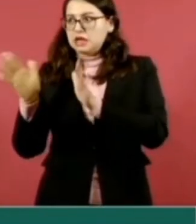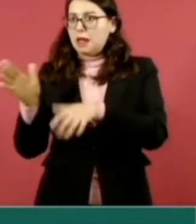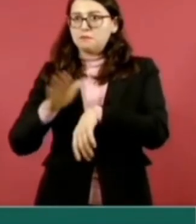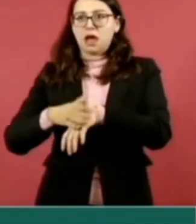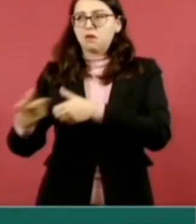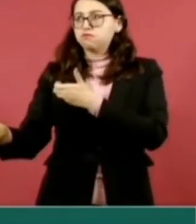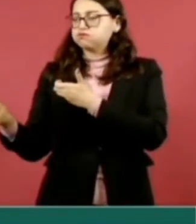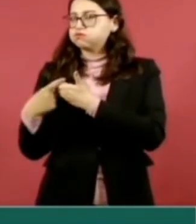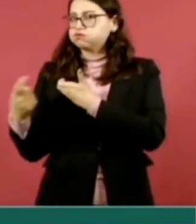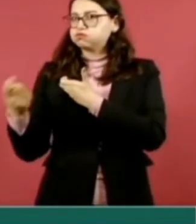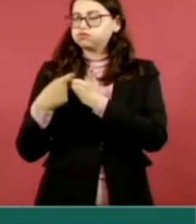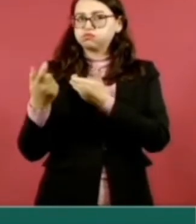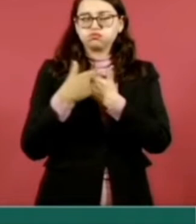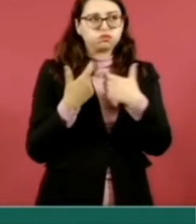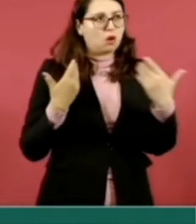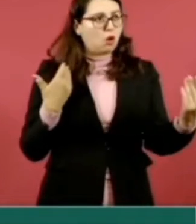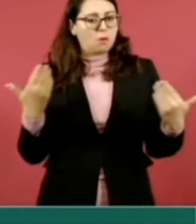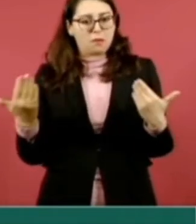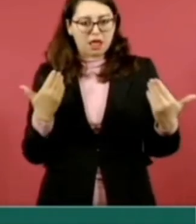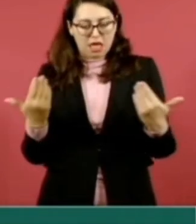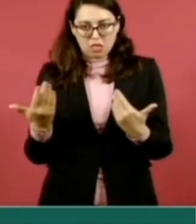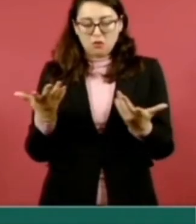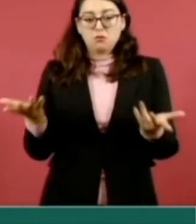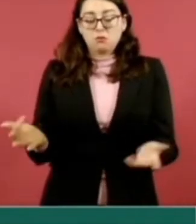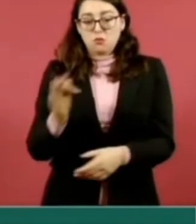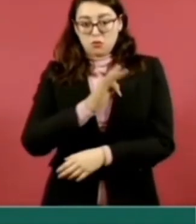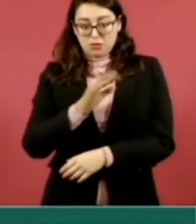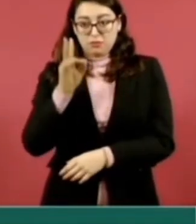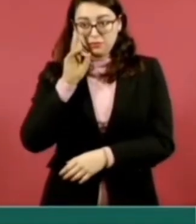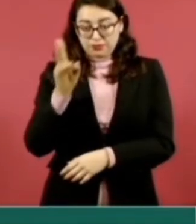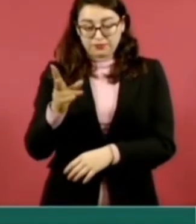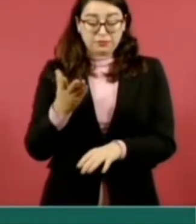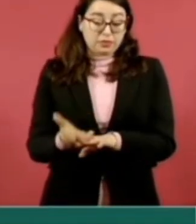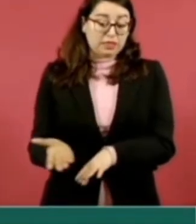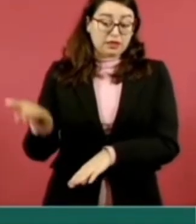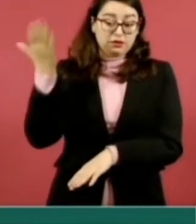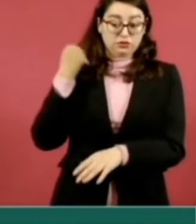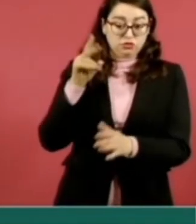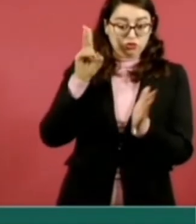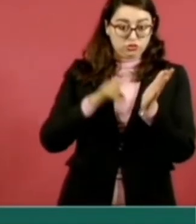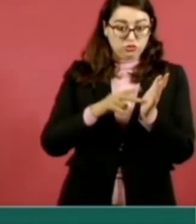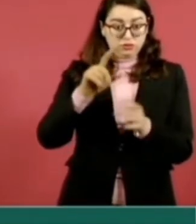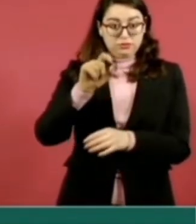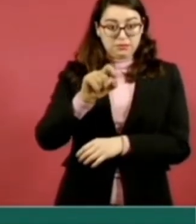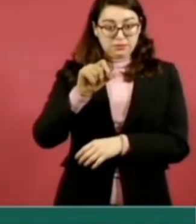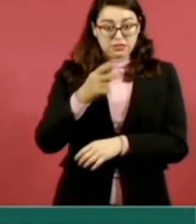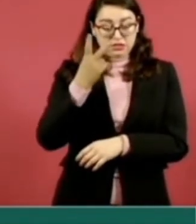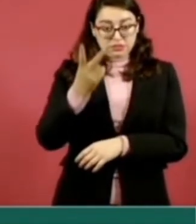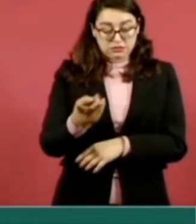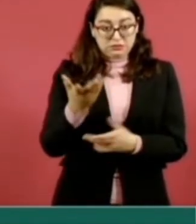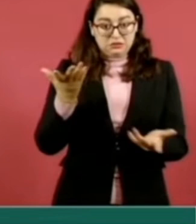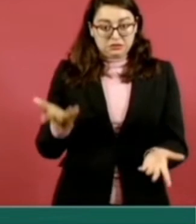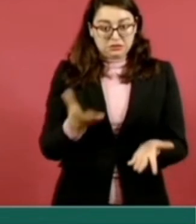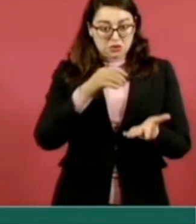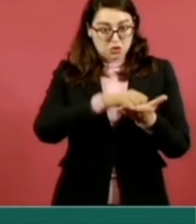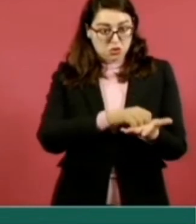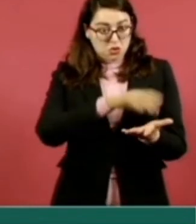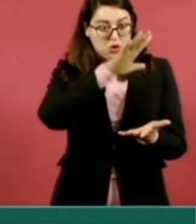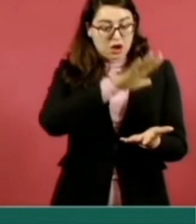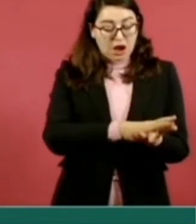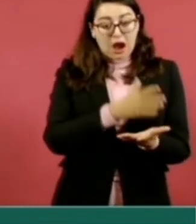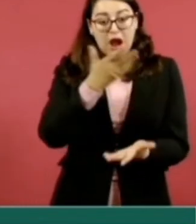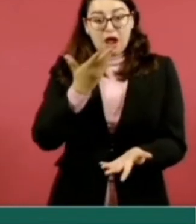resultados son los siguientes. Las consultas de especialidad pasaron de 278 mil a 407 mil